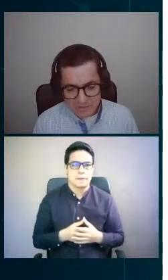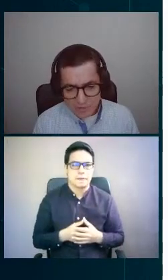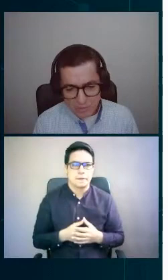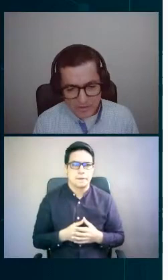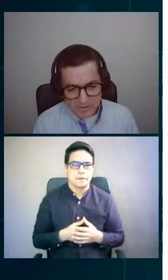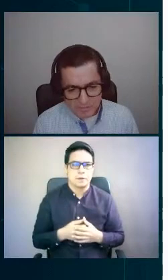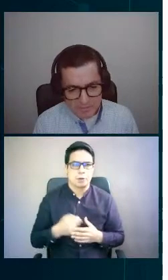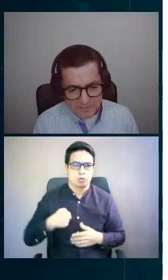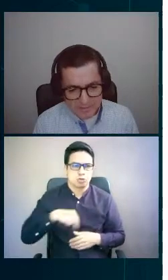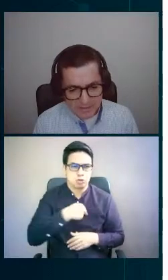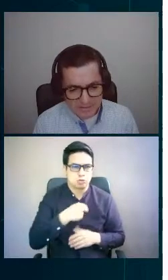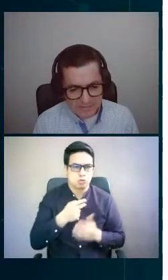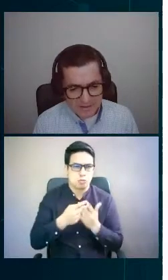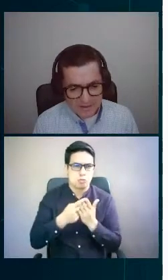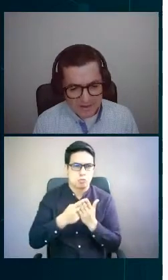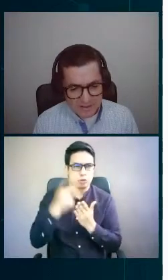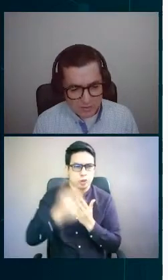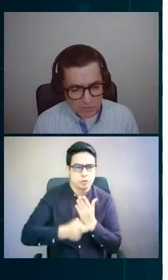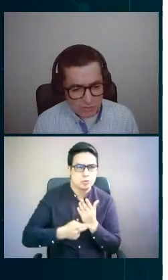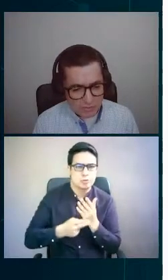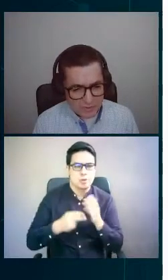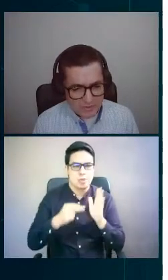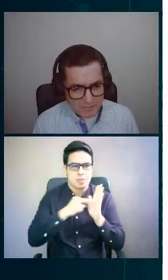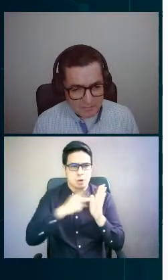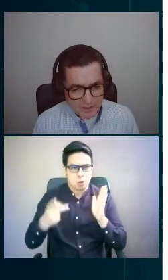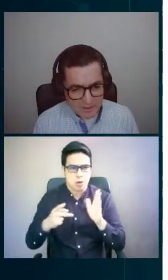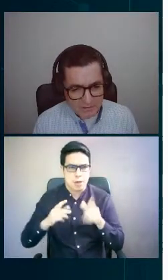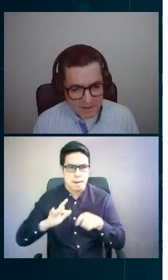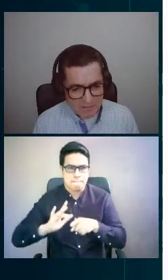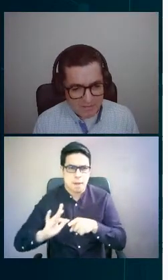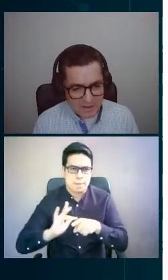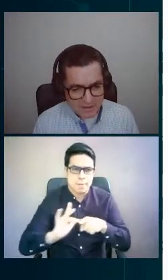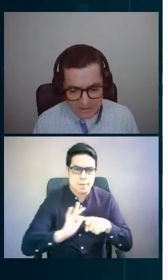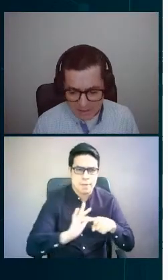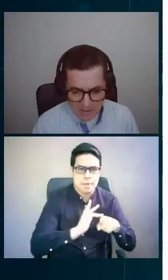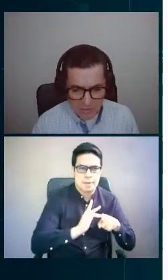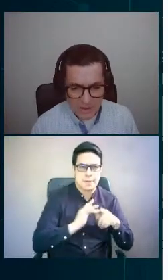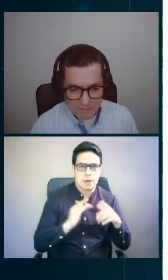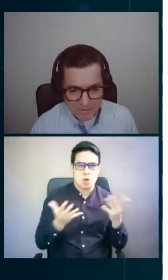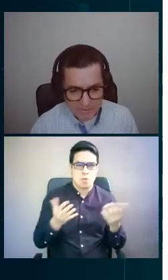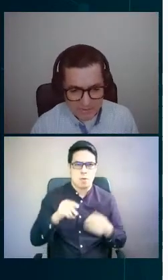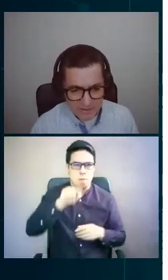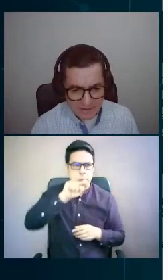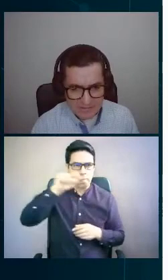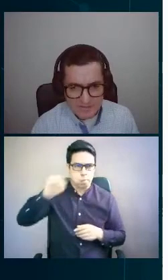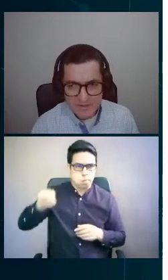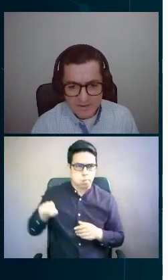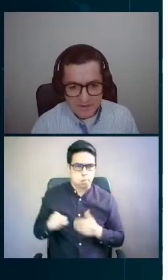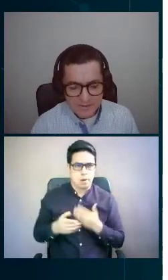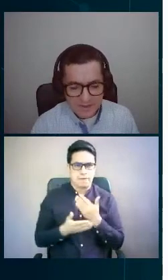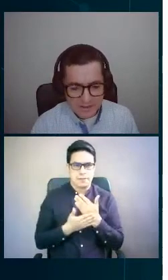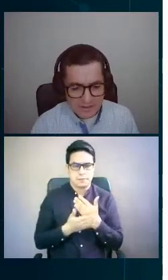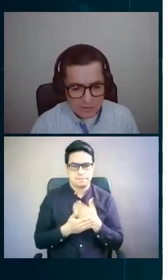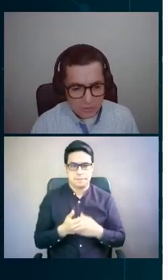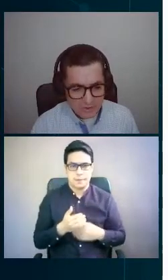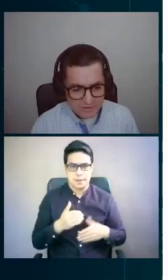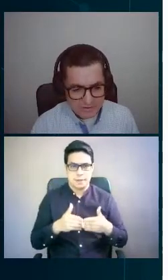tecnologías implementadas. Nosotros, pues quisiera empezar aquí del lado de la parte de las